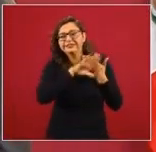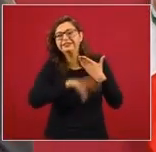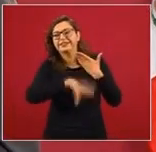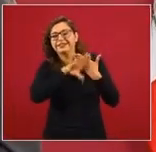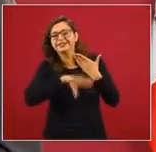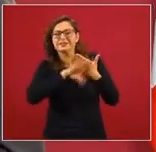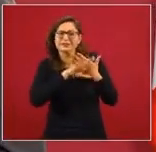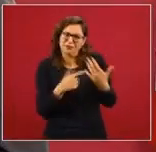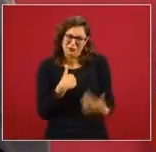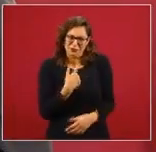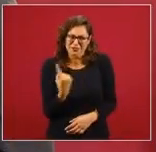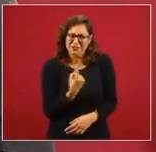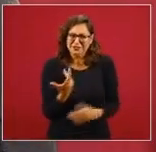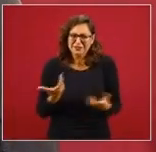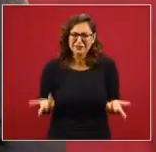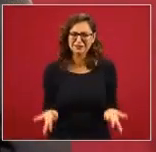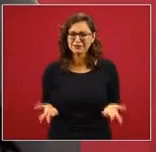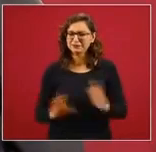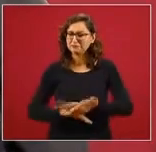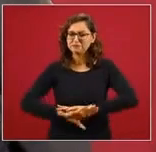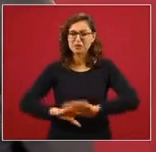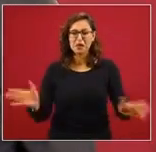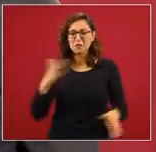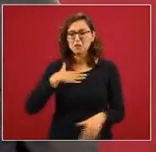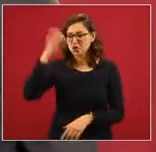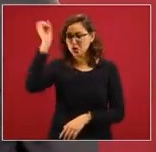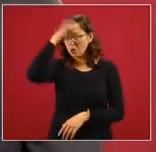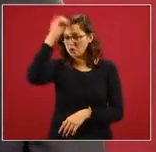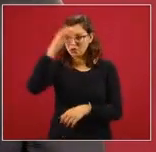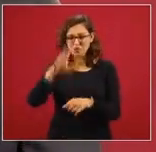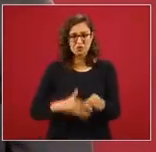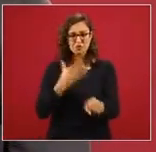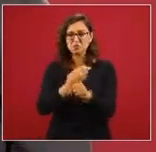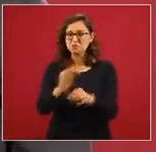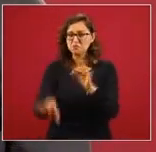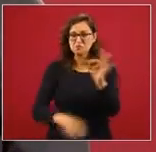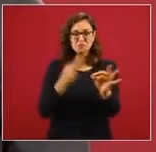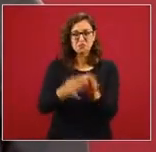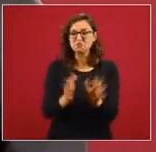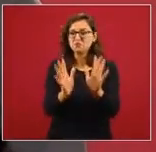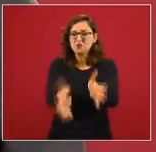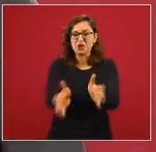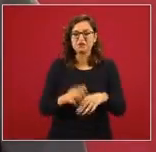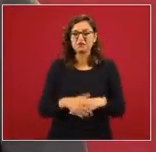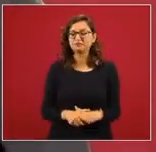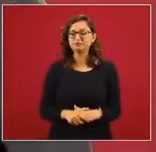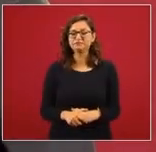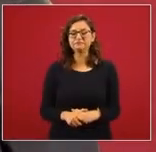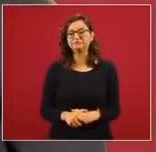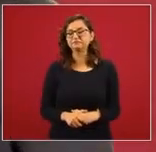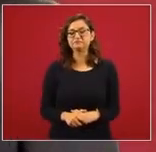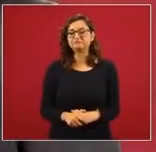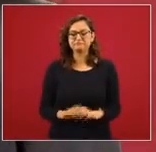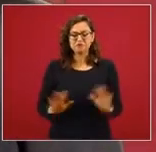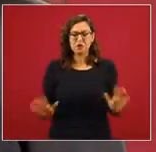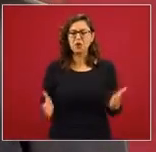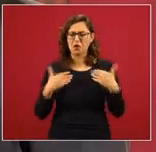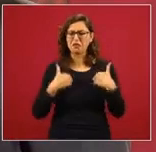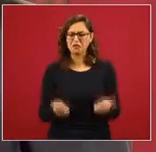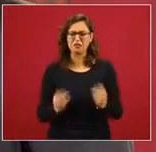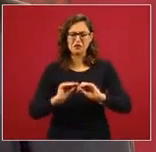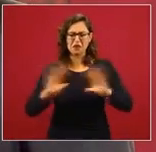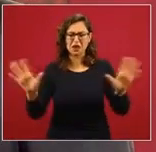No, me meto más. Ya hablé. O sea, ya hablé, ya dije. No, yo creo que todo mundo entendió.